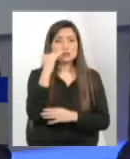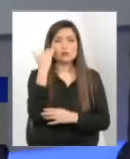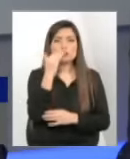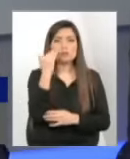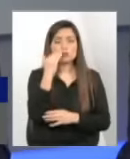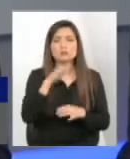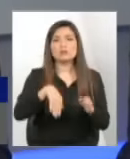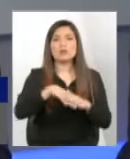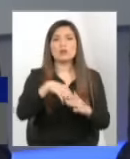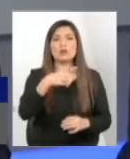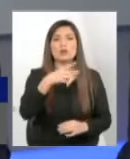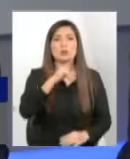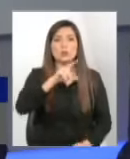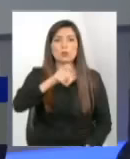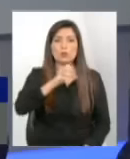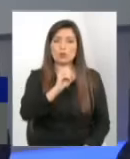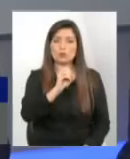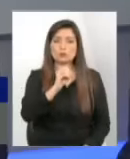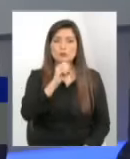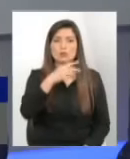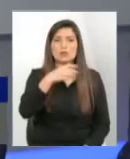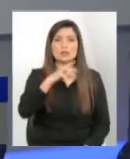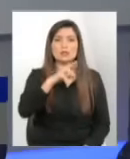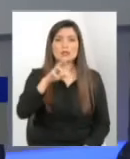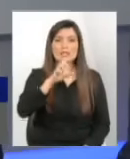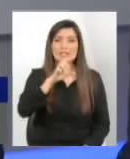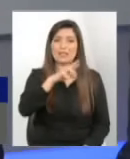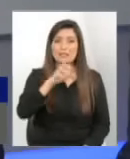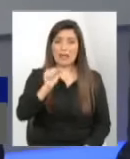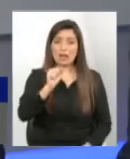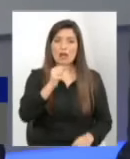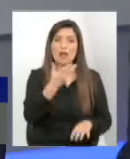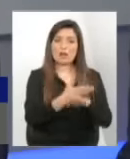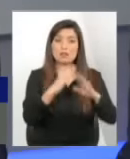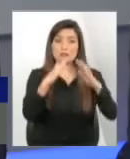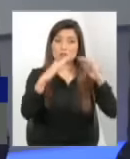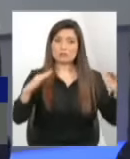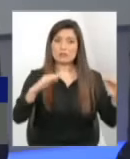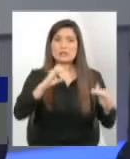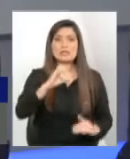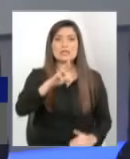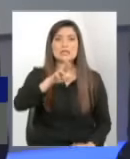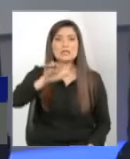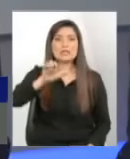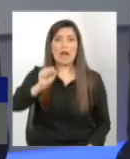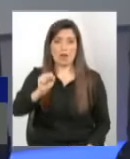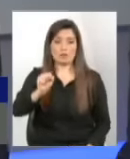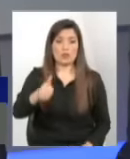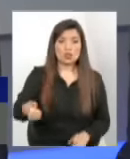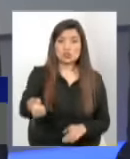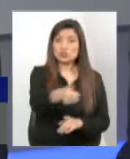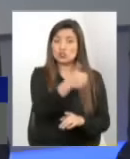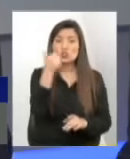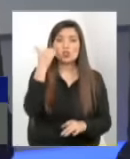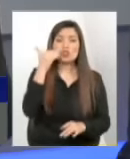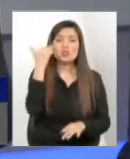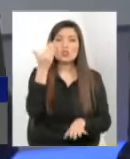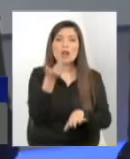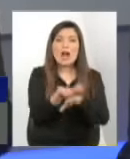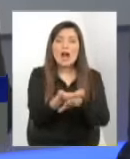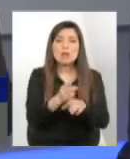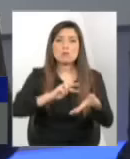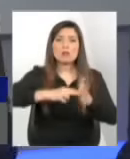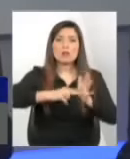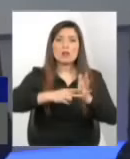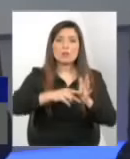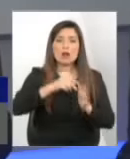Herrera del Sename y tú entras a ese CREA, todos los niños tienen problemas de consumo y no hay